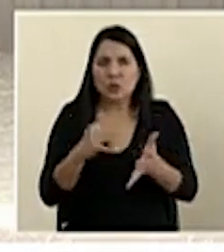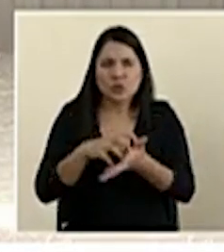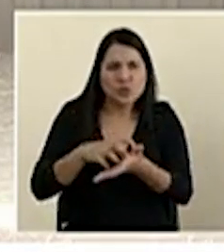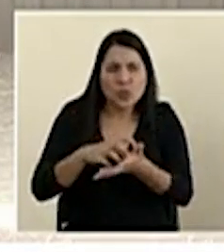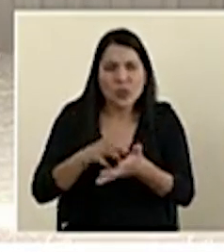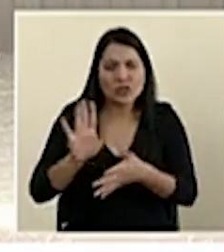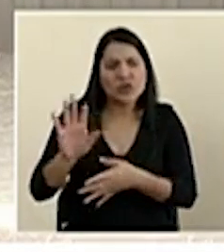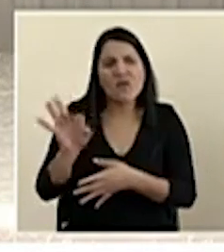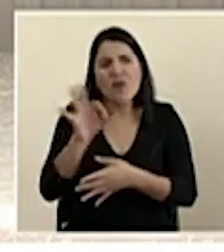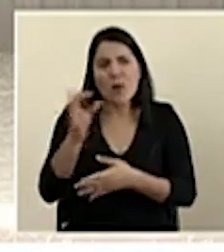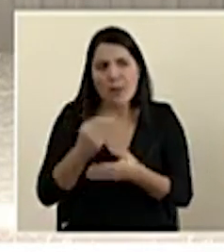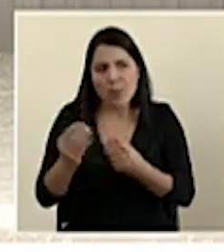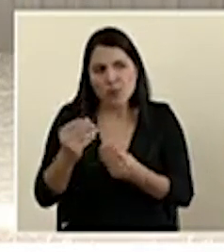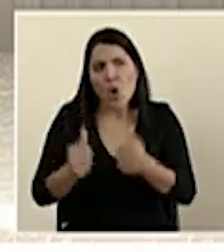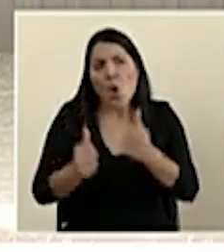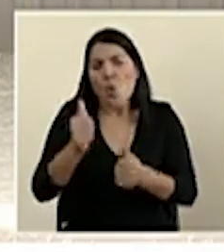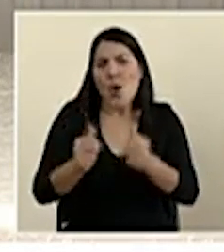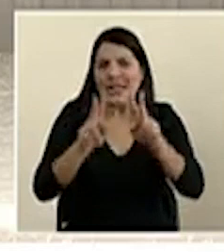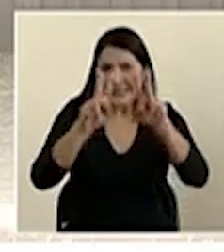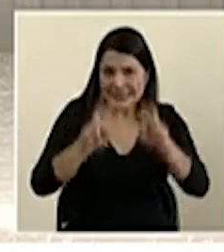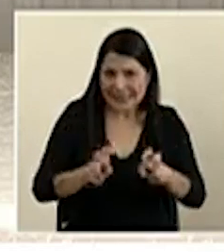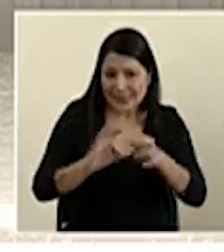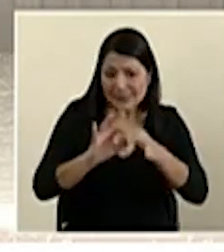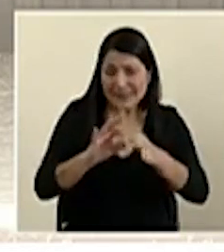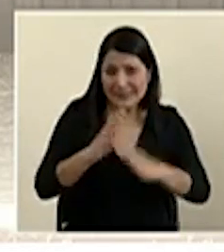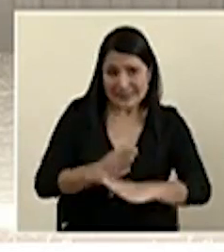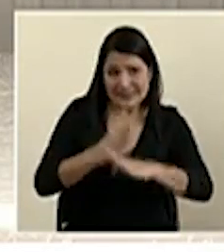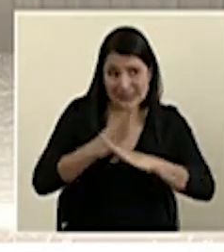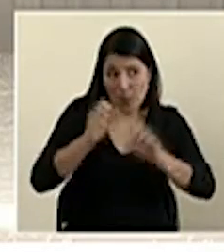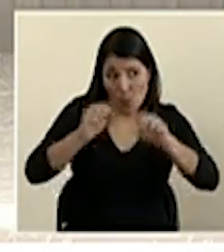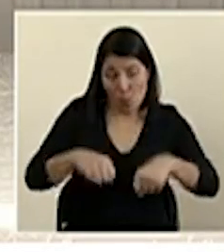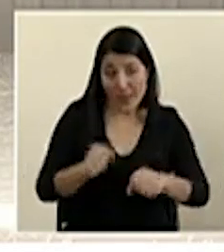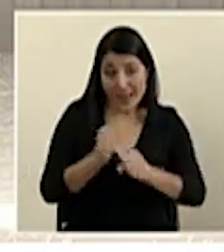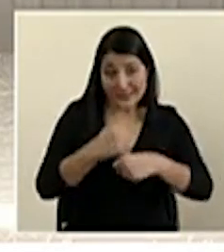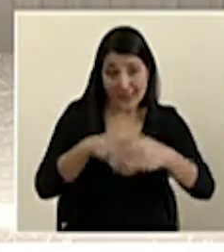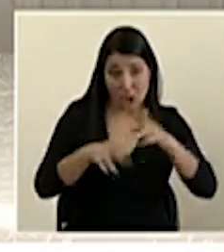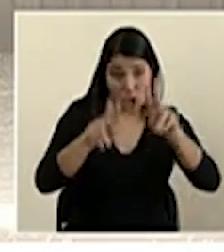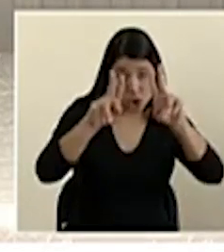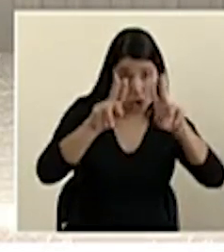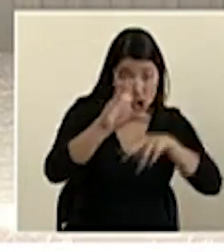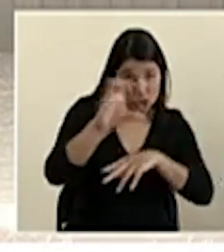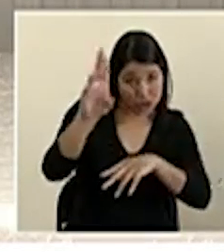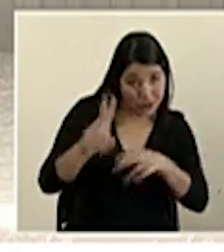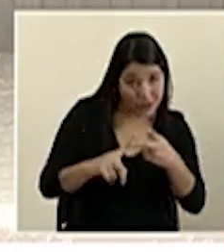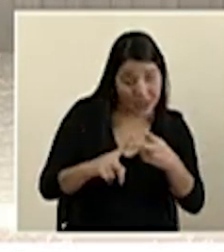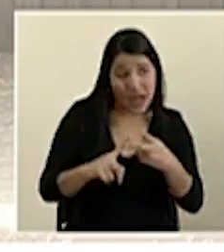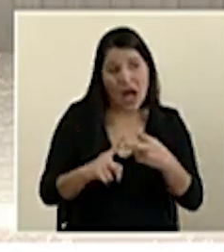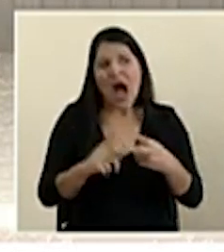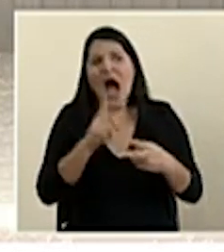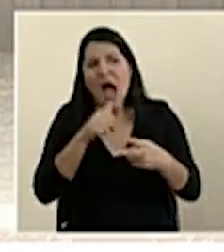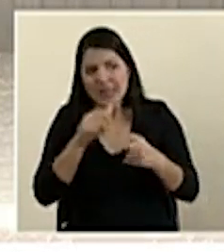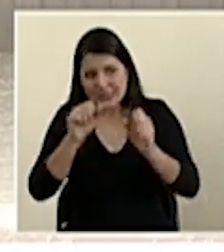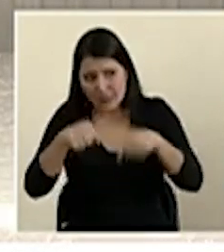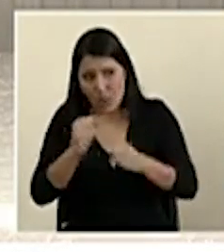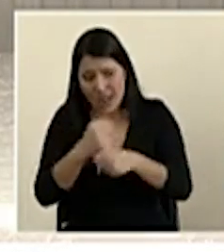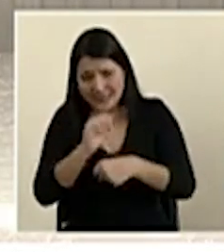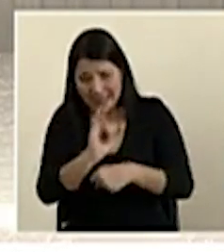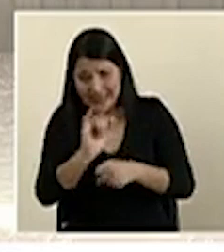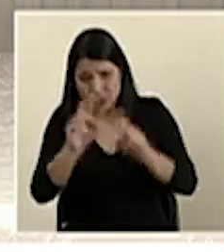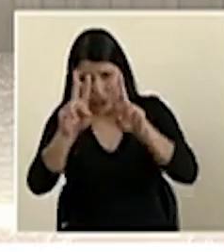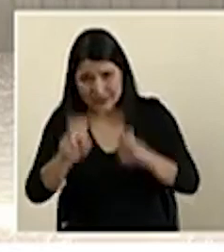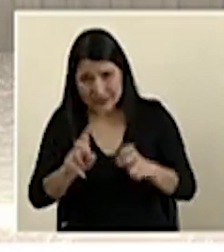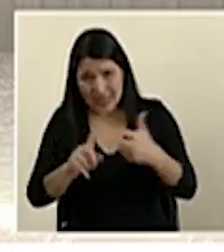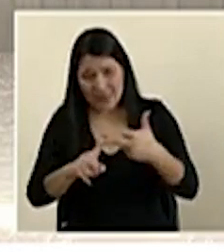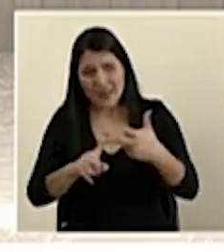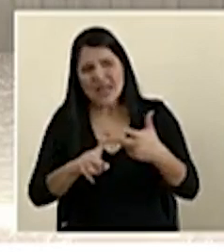pruebas inmunológicas se utilizarían en Costa Rica? ¿A cuáles poblaciones se le estaría aplicando? ¿Cómo podría influir este proceso en las medidas que se tomen al respecto del